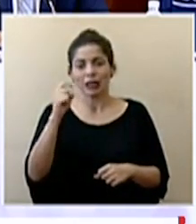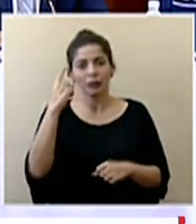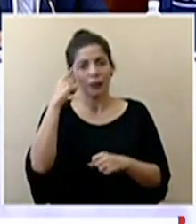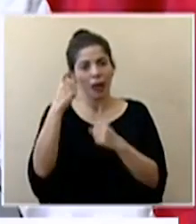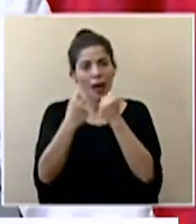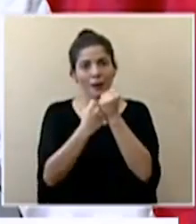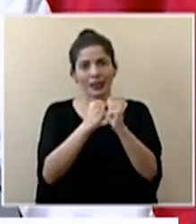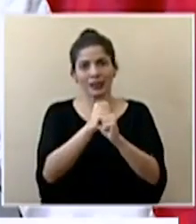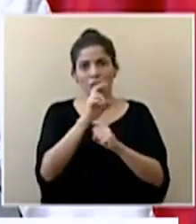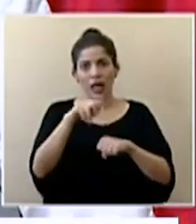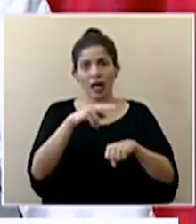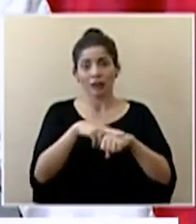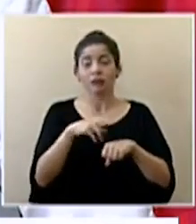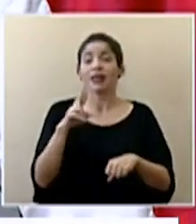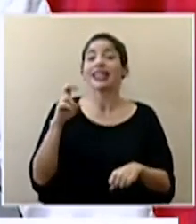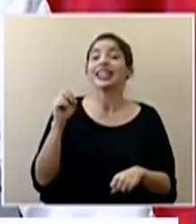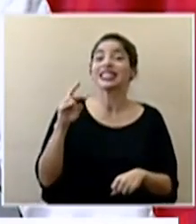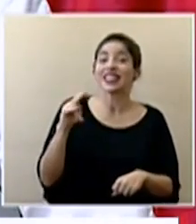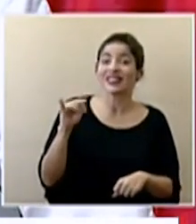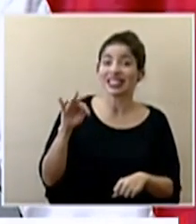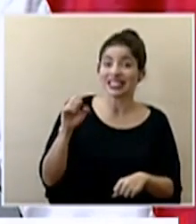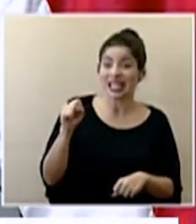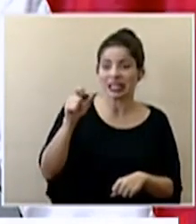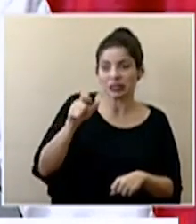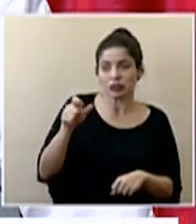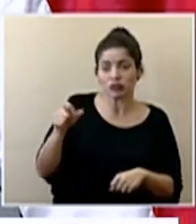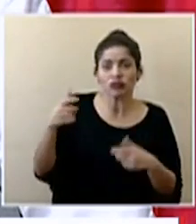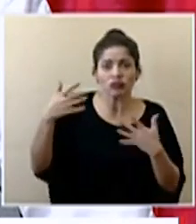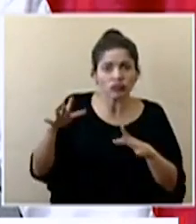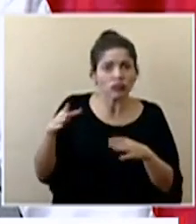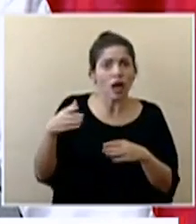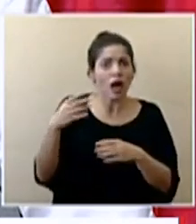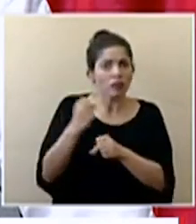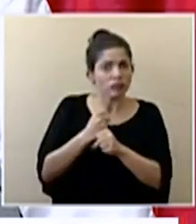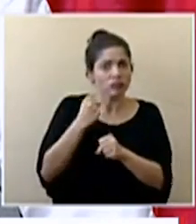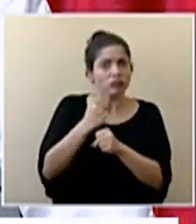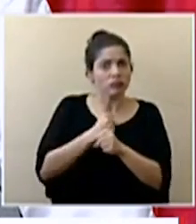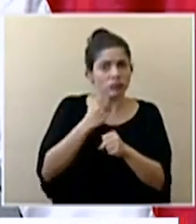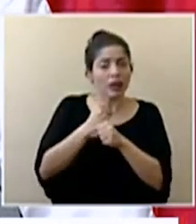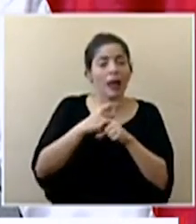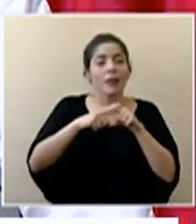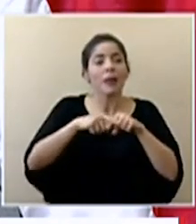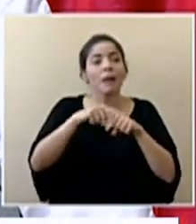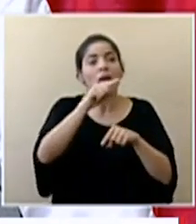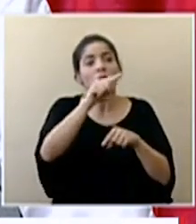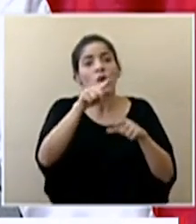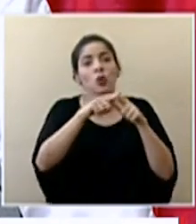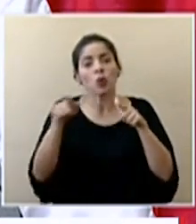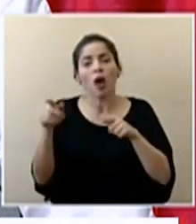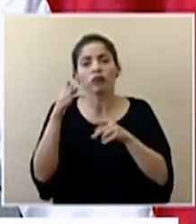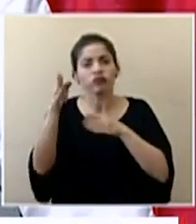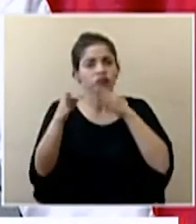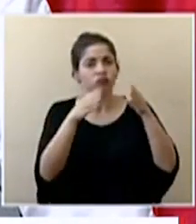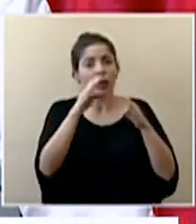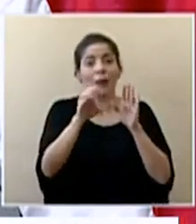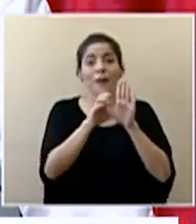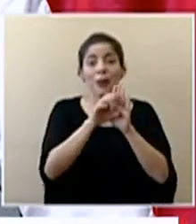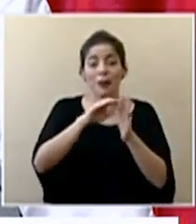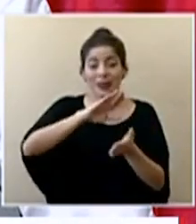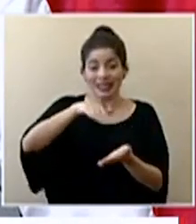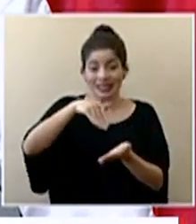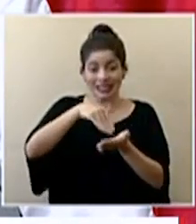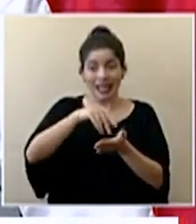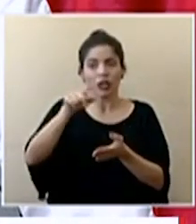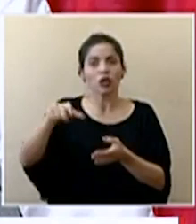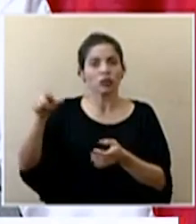ya los reservistas han estado trabajando en algunos lugares de acuerdo a la cantidad que tenemos por ejemplo aquí en el casco central